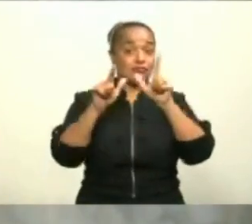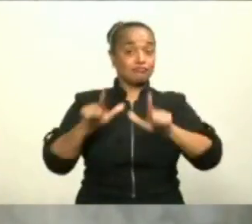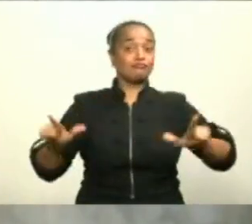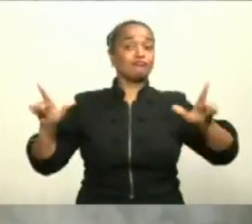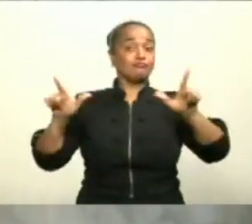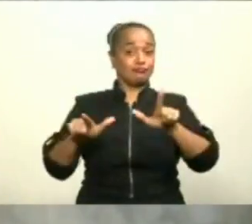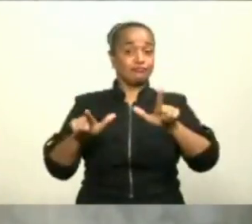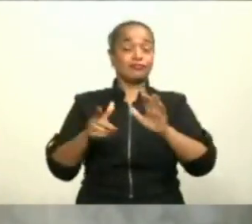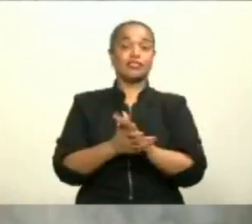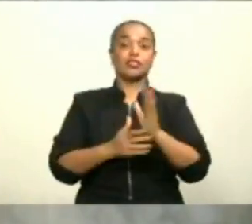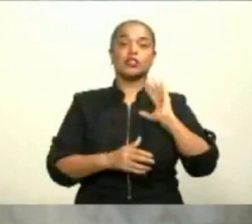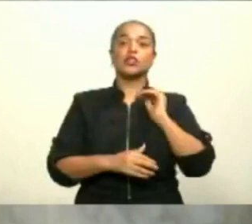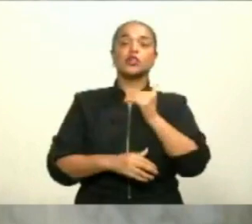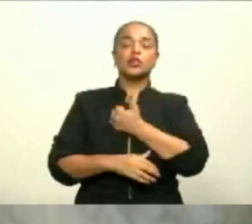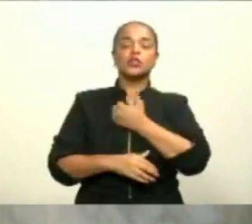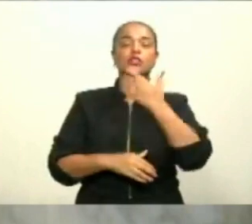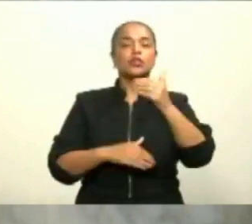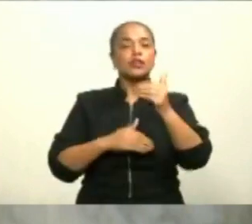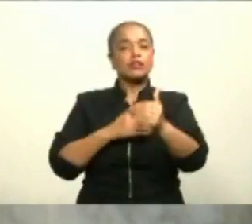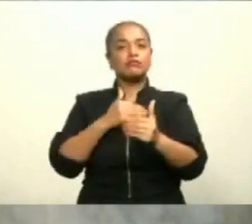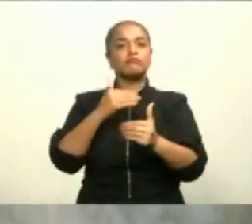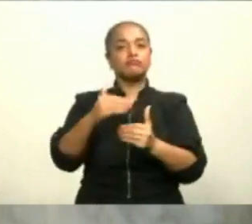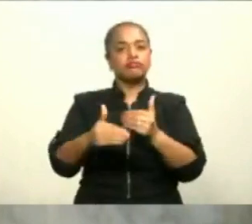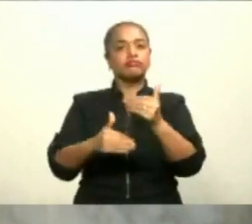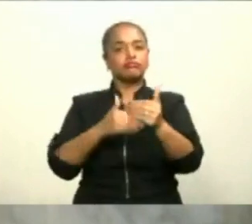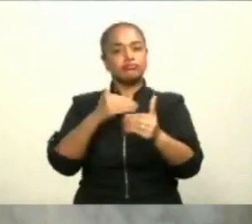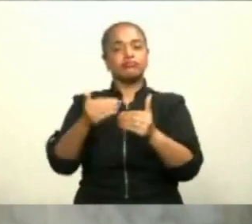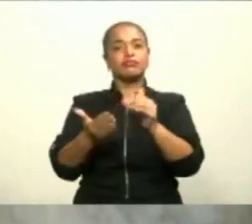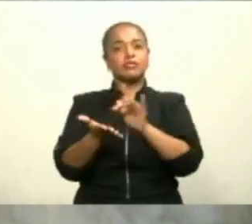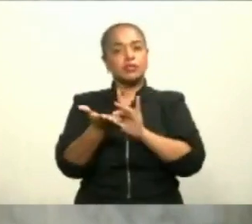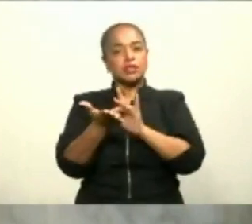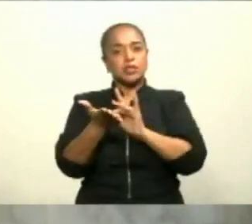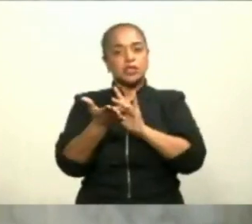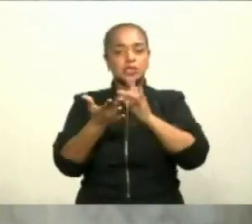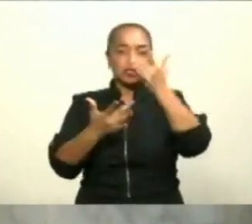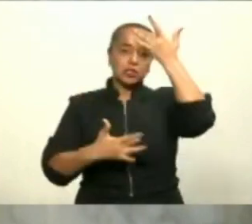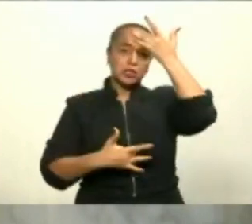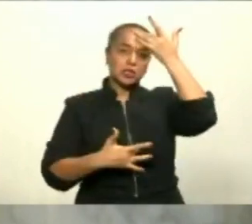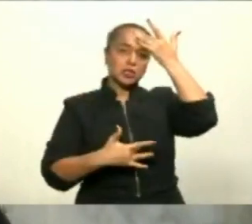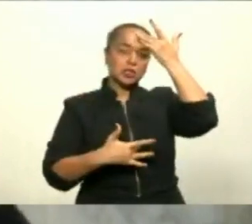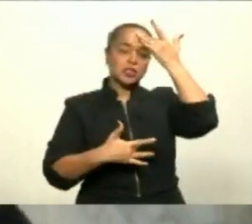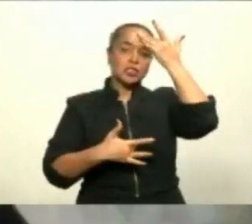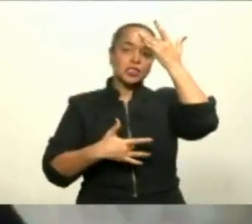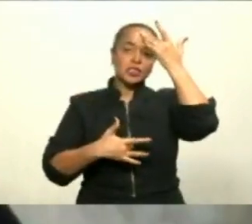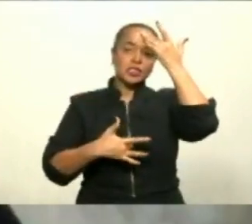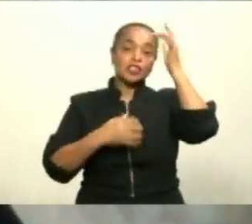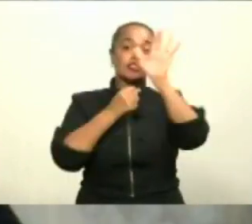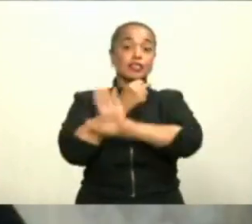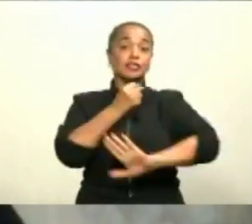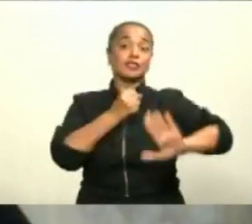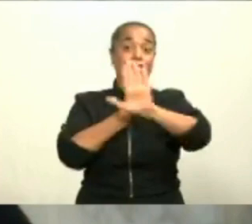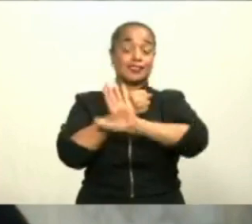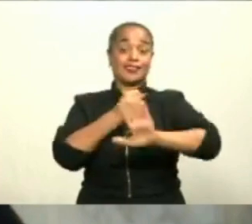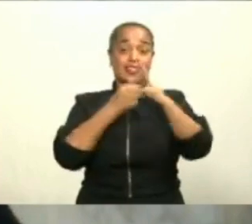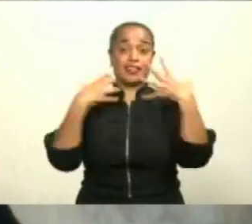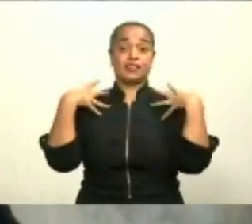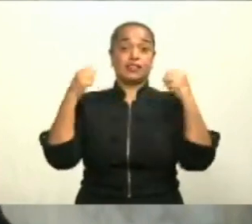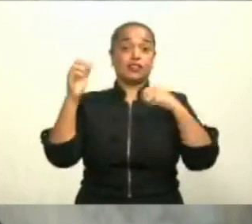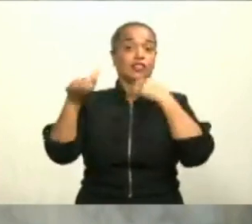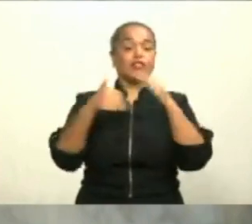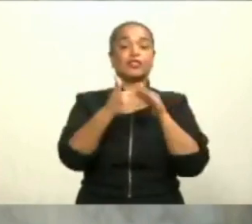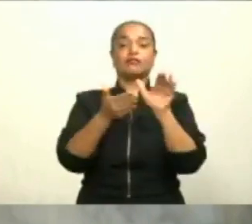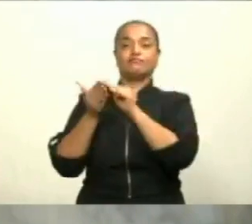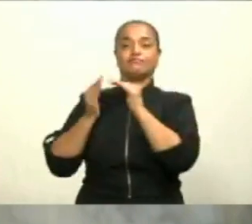son garantizar el suministro continuo de nuestros medicamentos a los pacientes y salvaguardar la salud de todos y el bienestar de nuestras